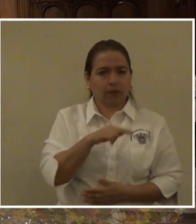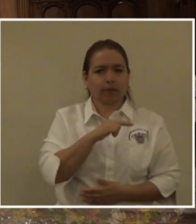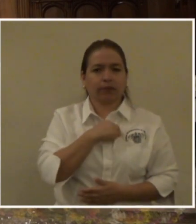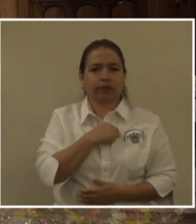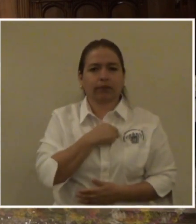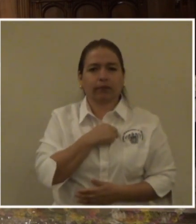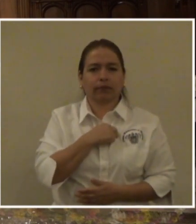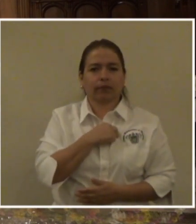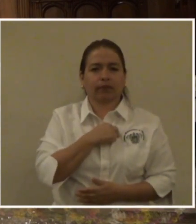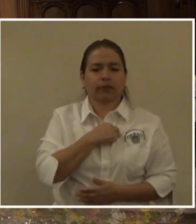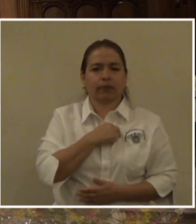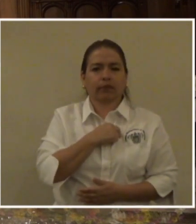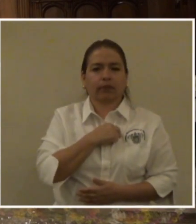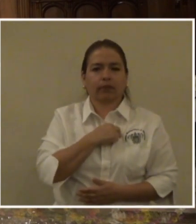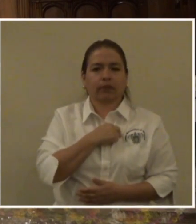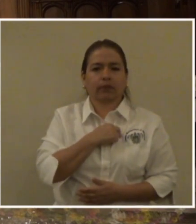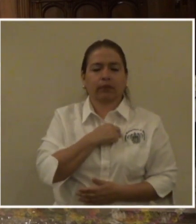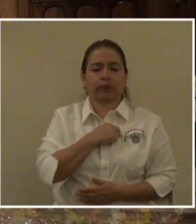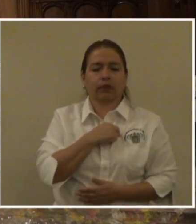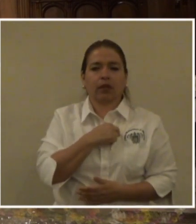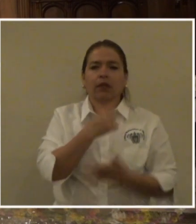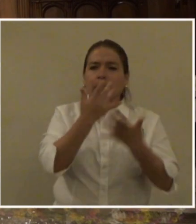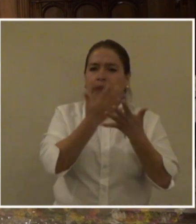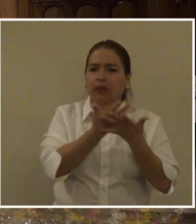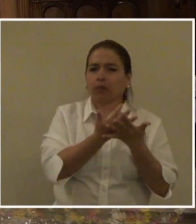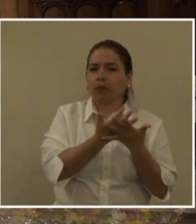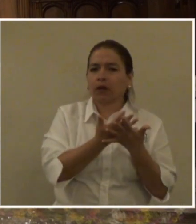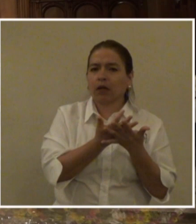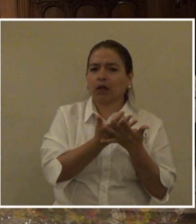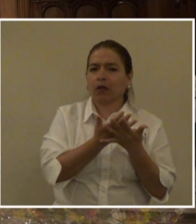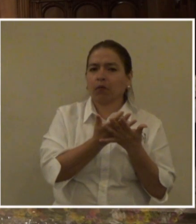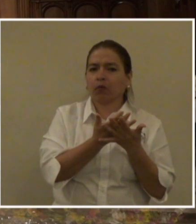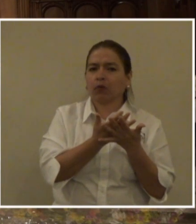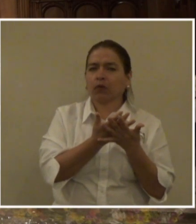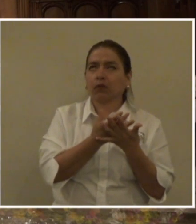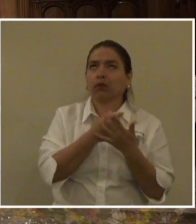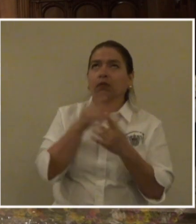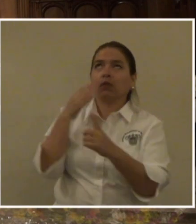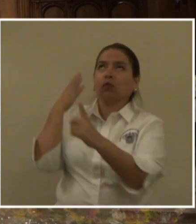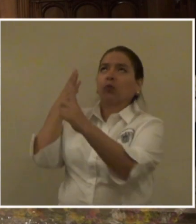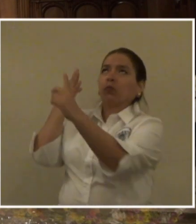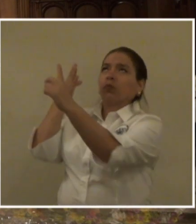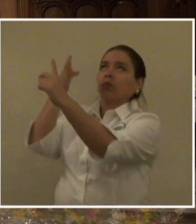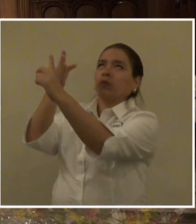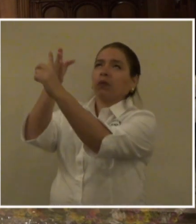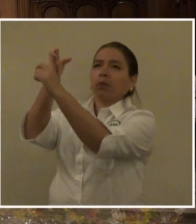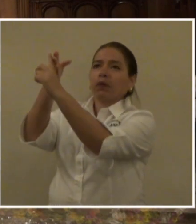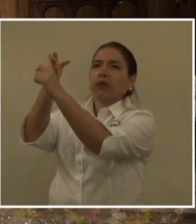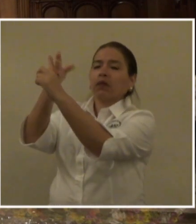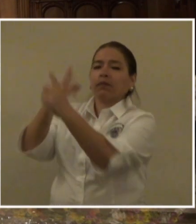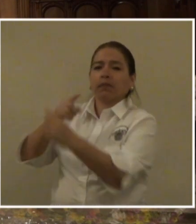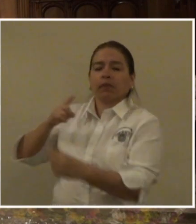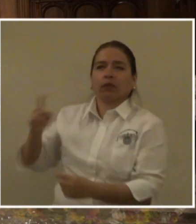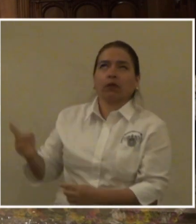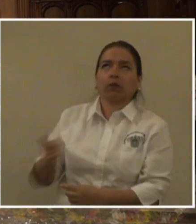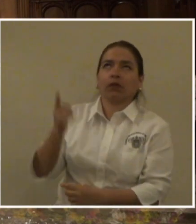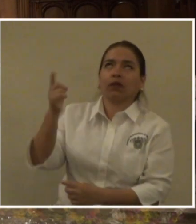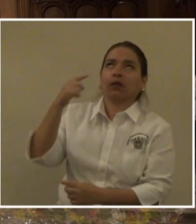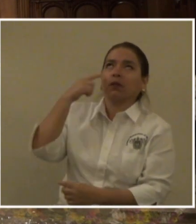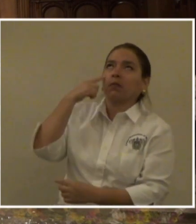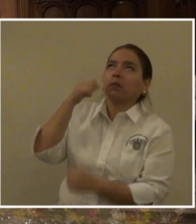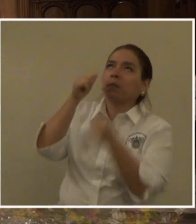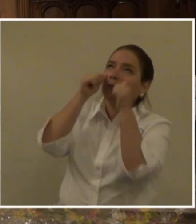Esperar en la eternidad. Mirar lejísimos. Mirar hasta el cielo.